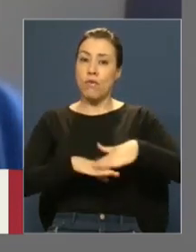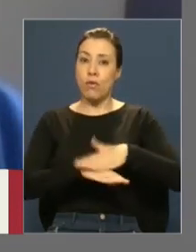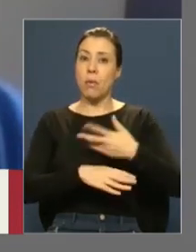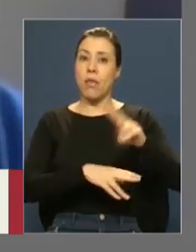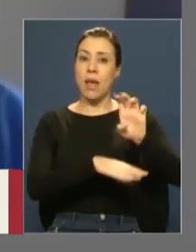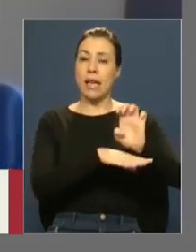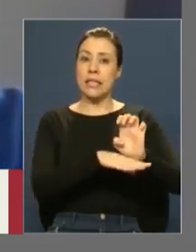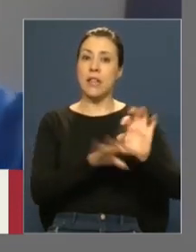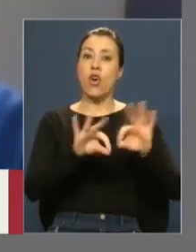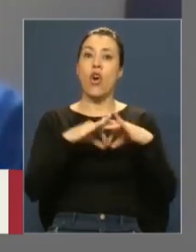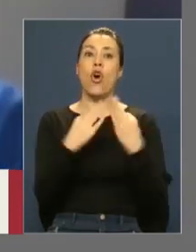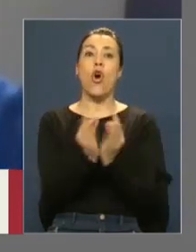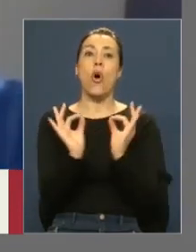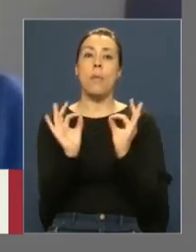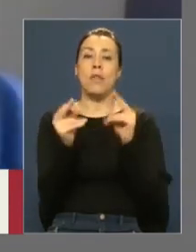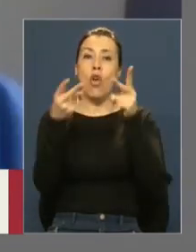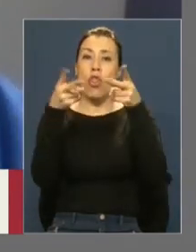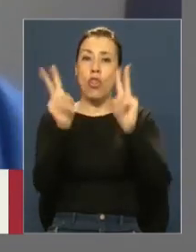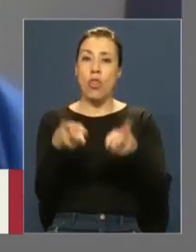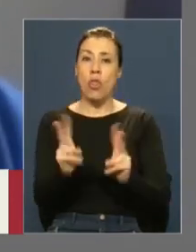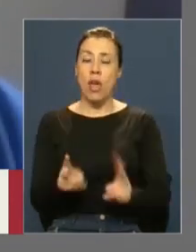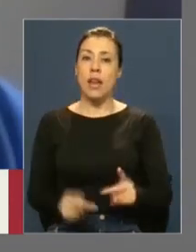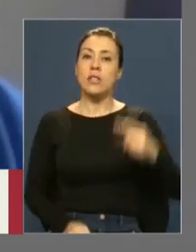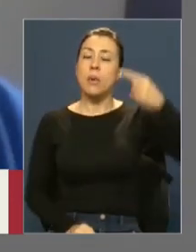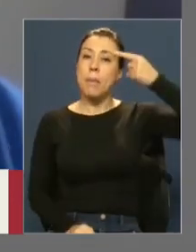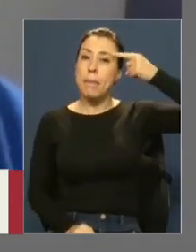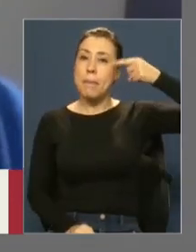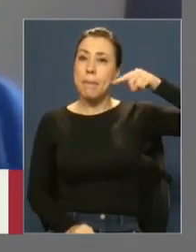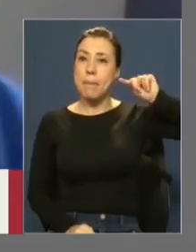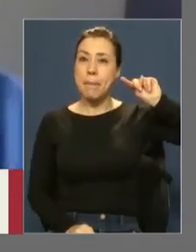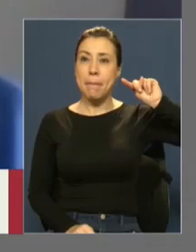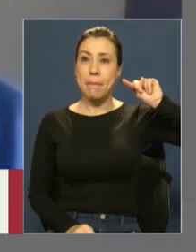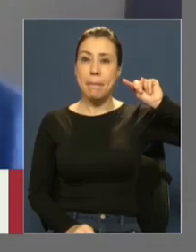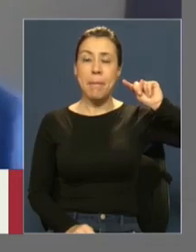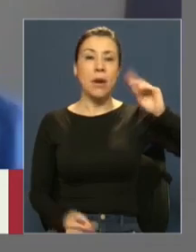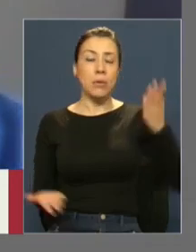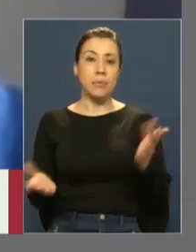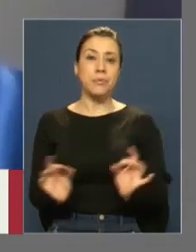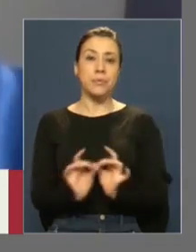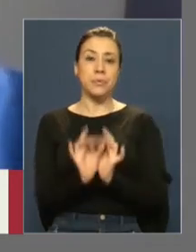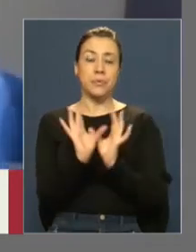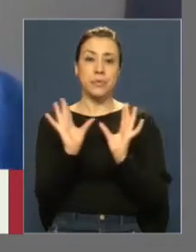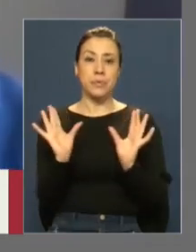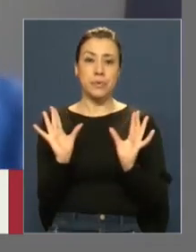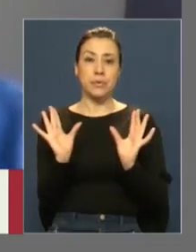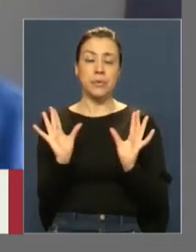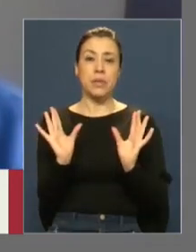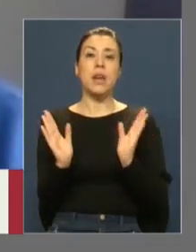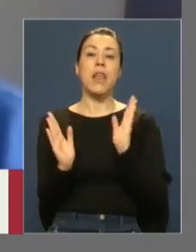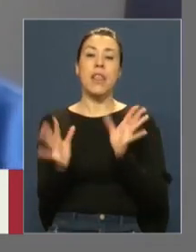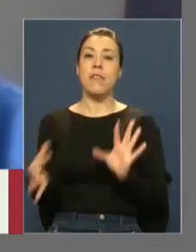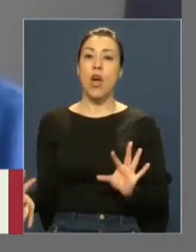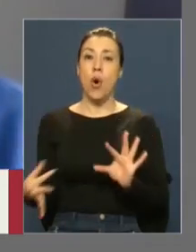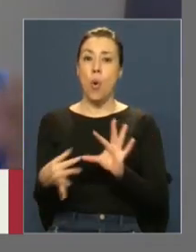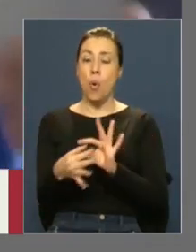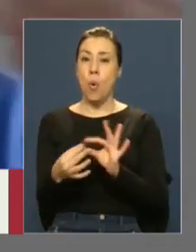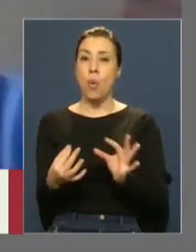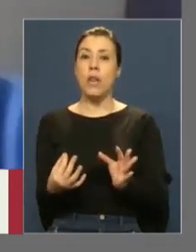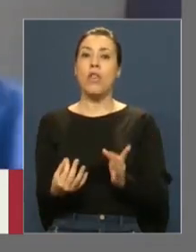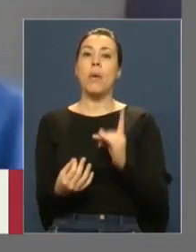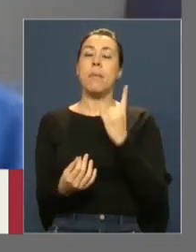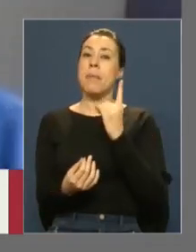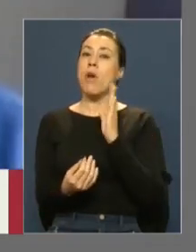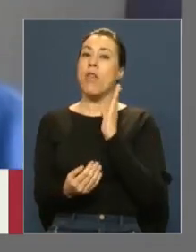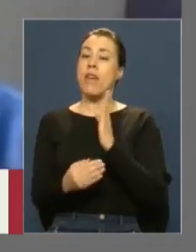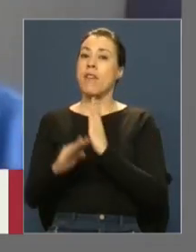Estado de plenos derechos, pero eso evidentemente tiene que ir acompañado de que no haya una